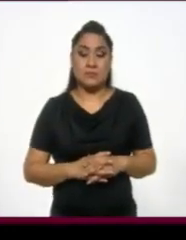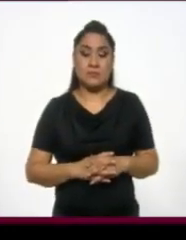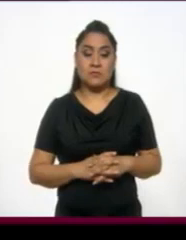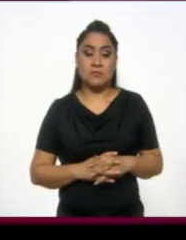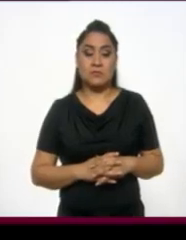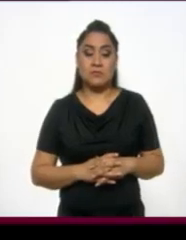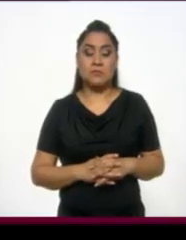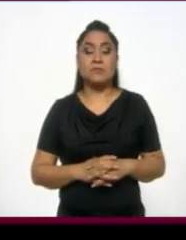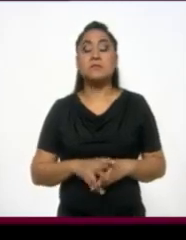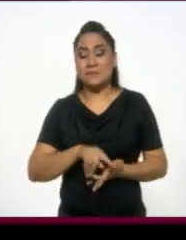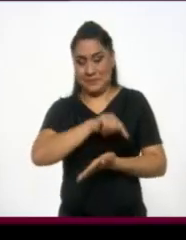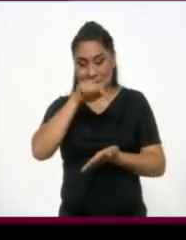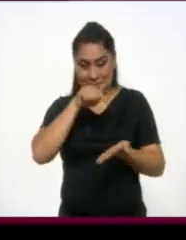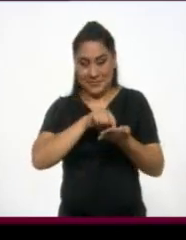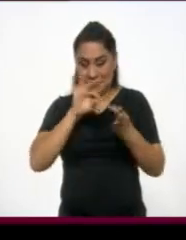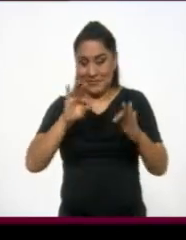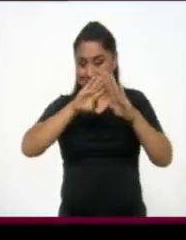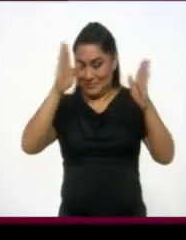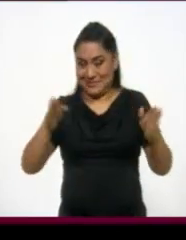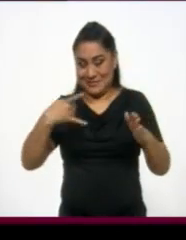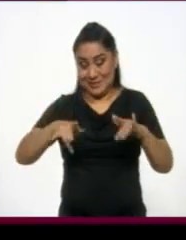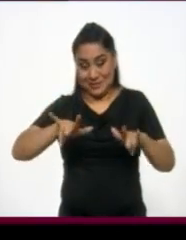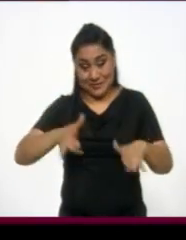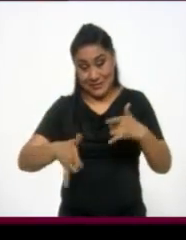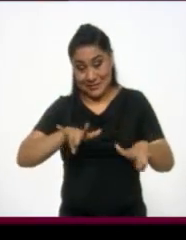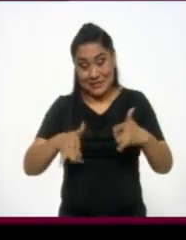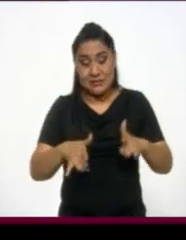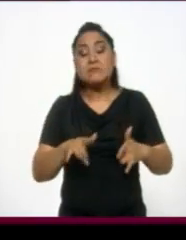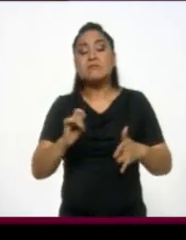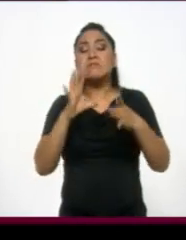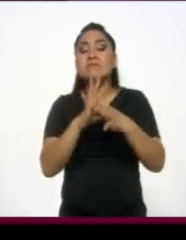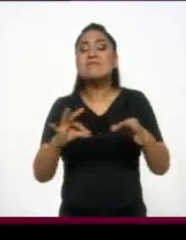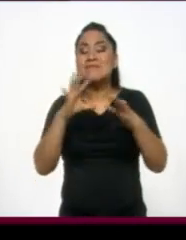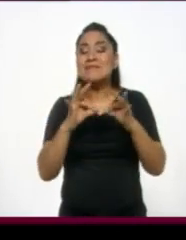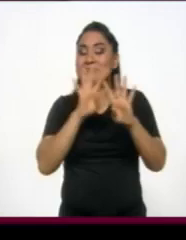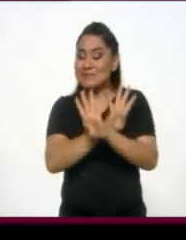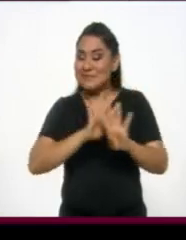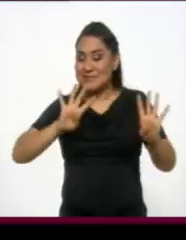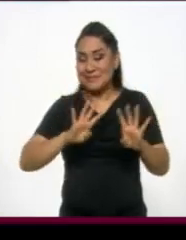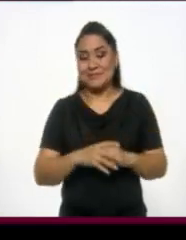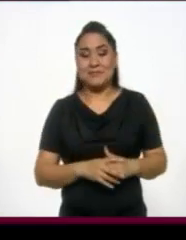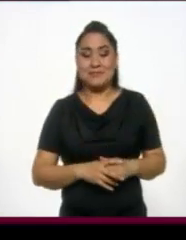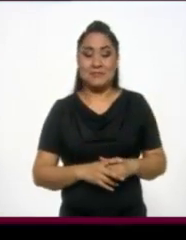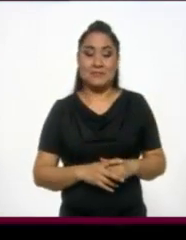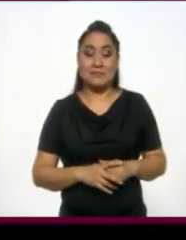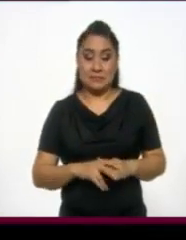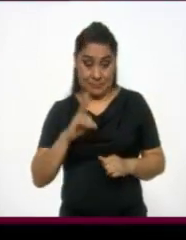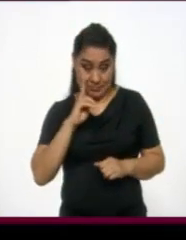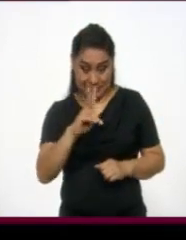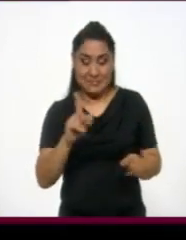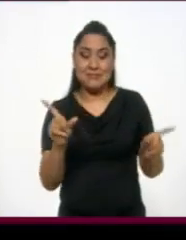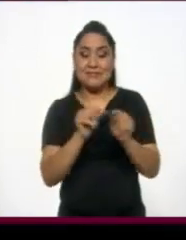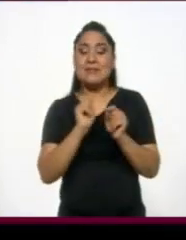El espacio proporcional al tamaño de las marionetas implica la introducción de un escenario en el escenario. Aquí una versión